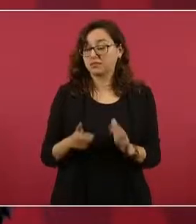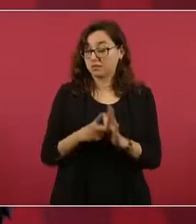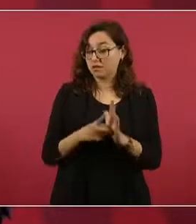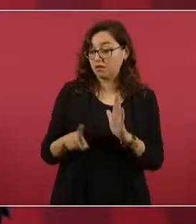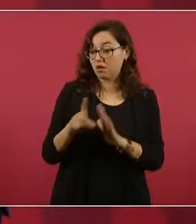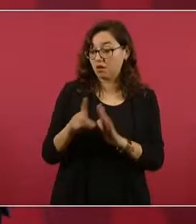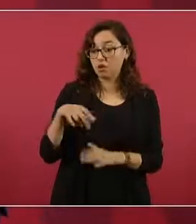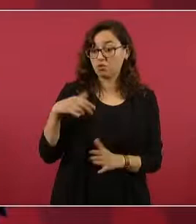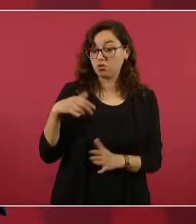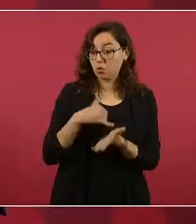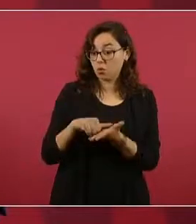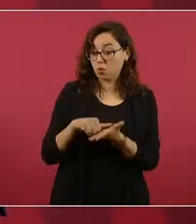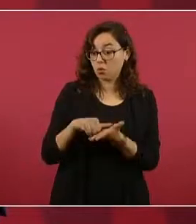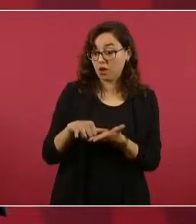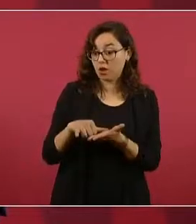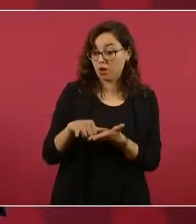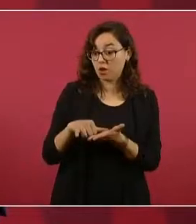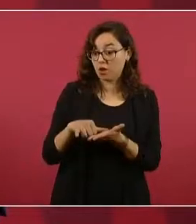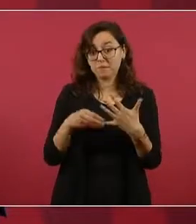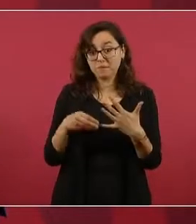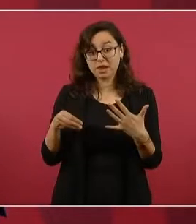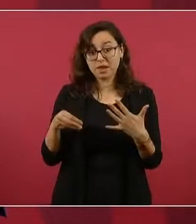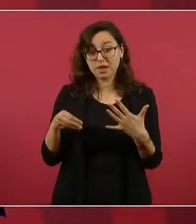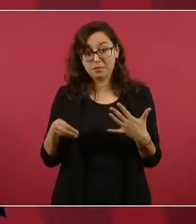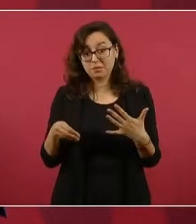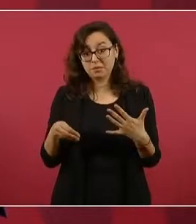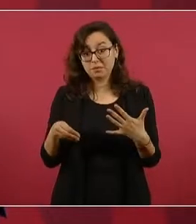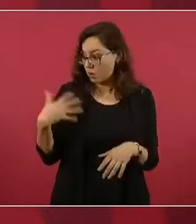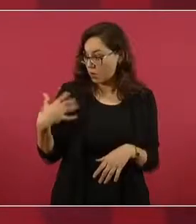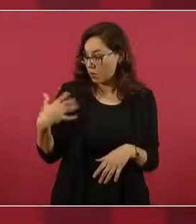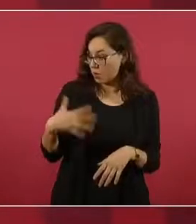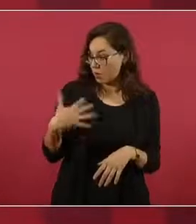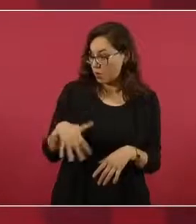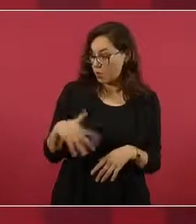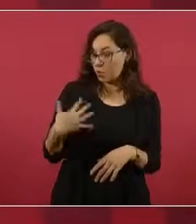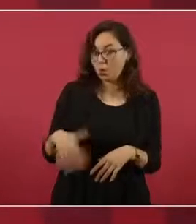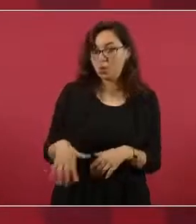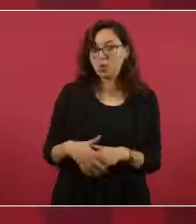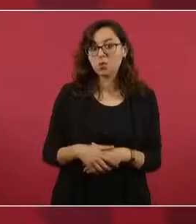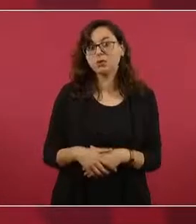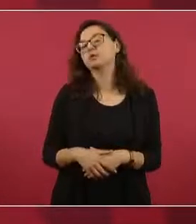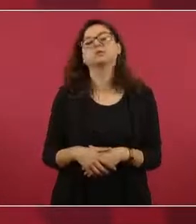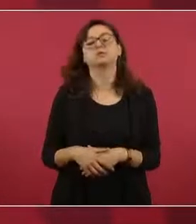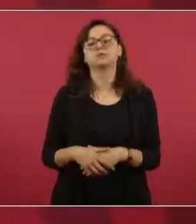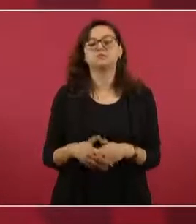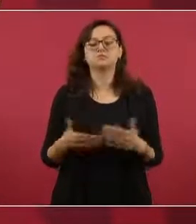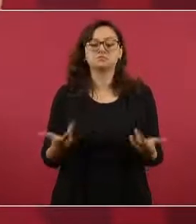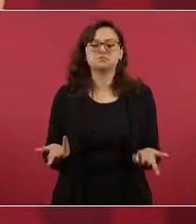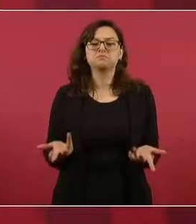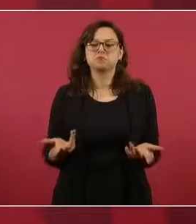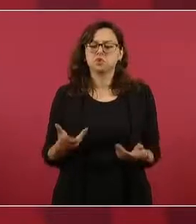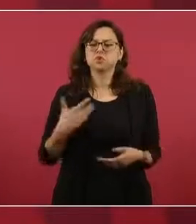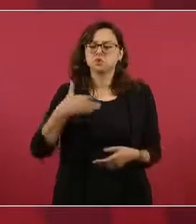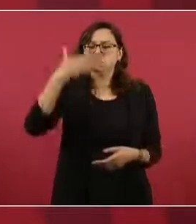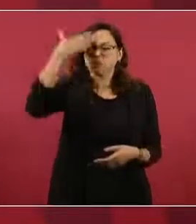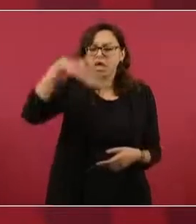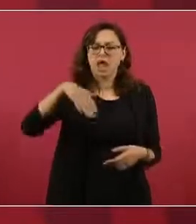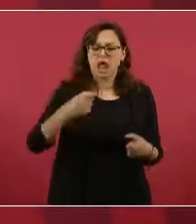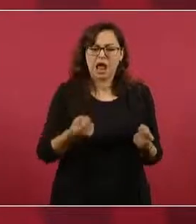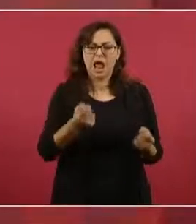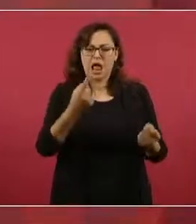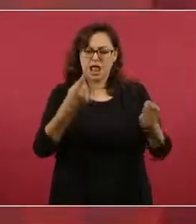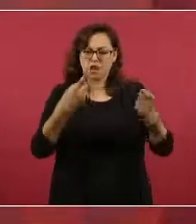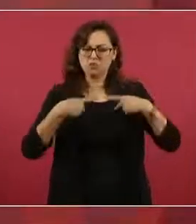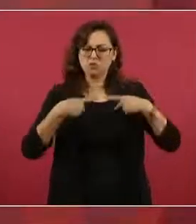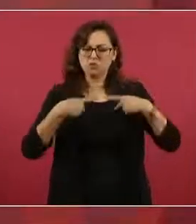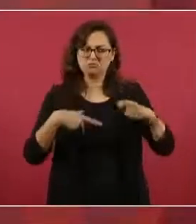y no todo el que tiene es malvado y el que